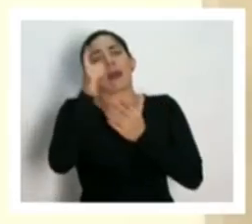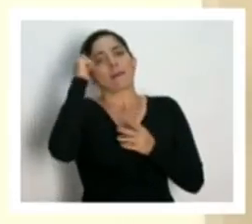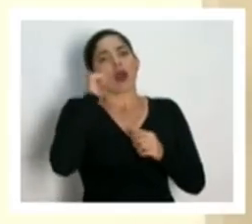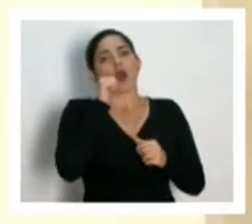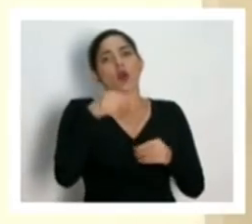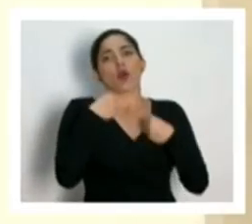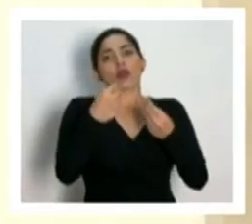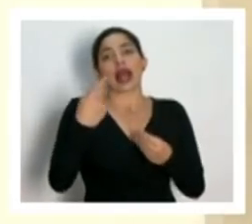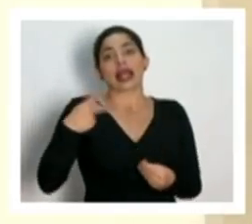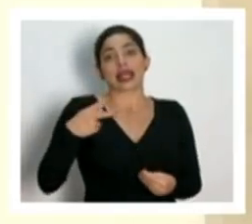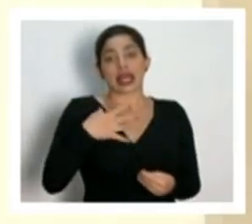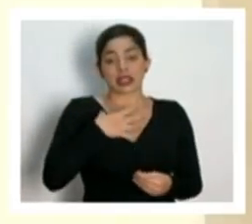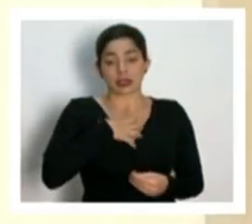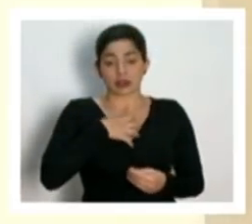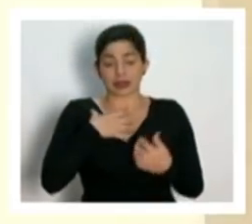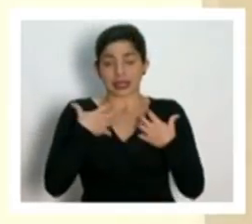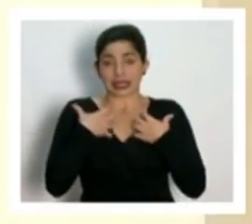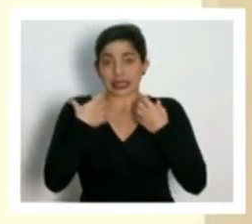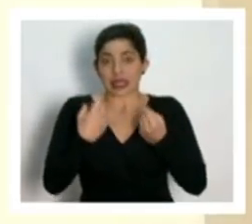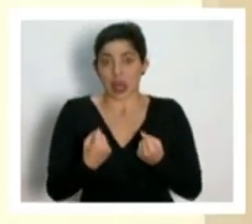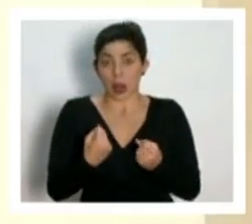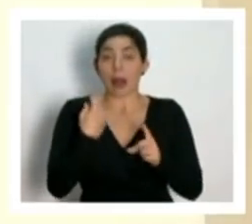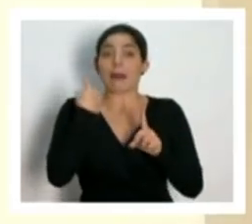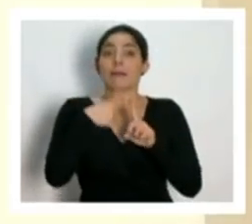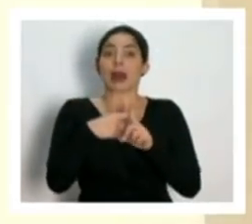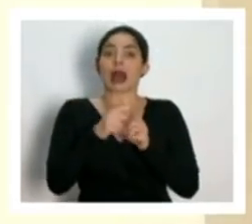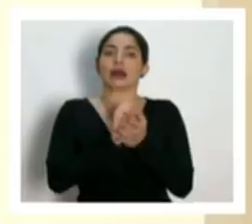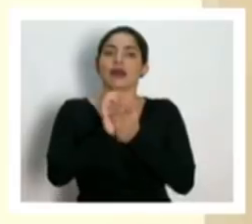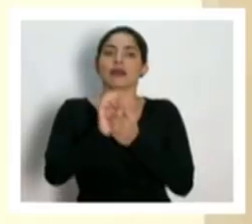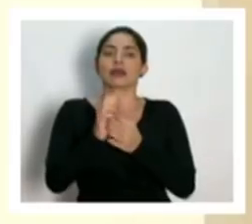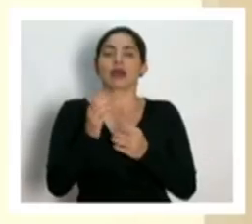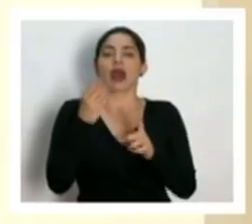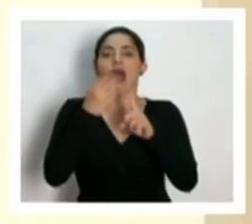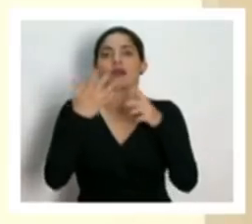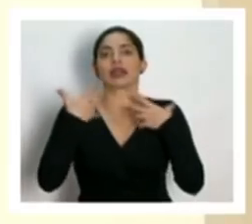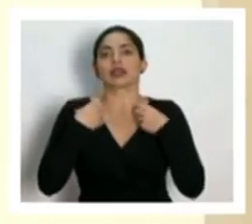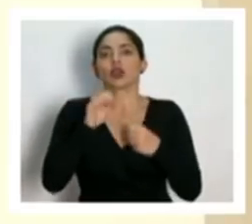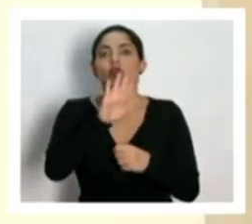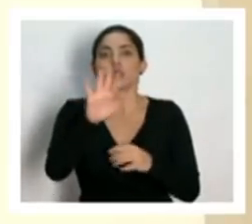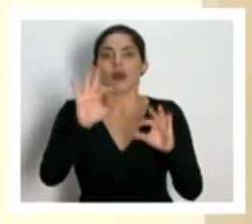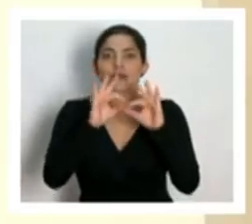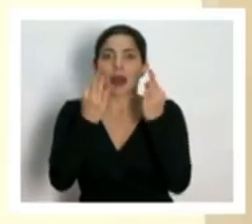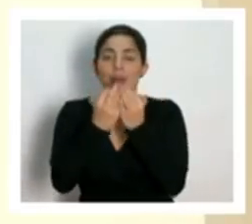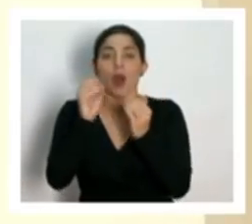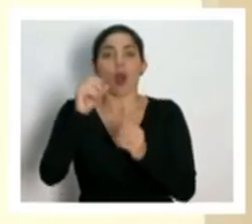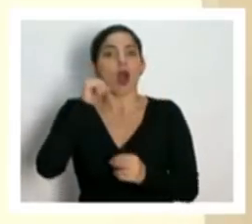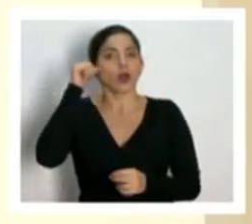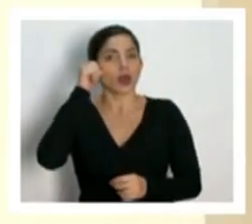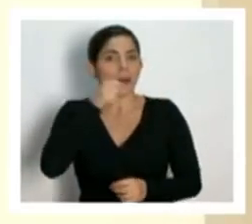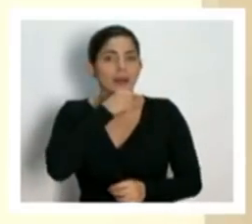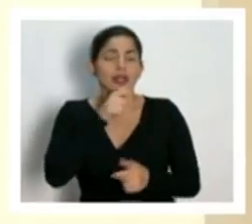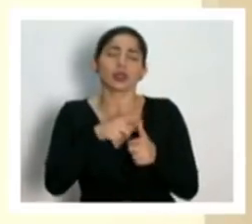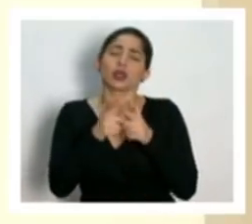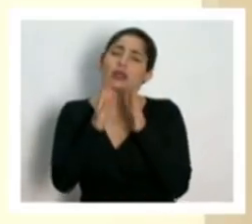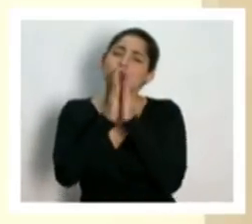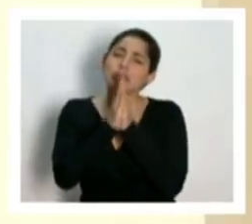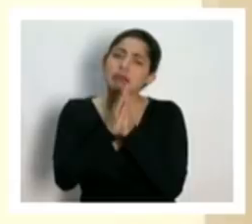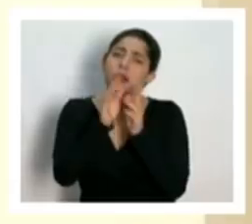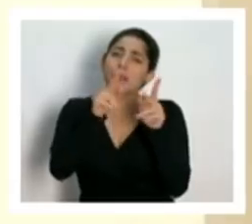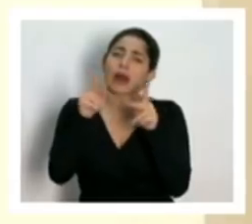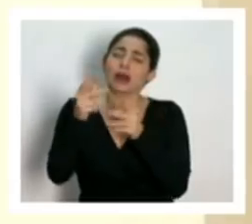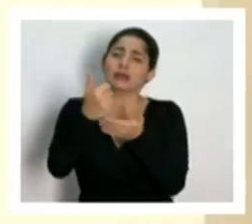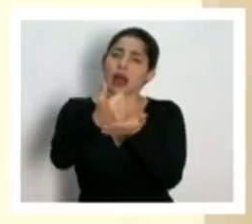riesgo la salud de cada uno de ustedes y la salud de sus familias y sobre todo de los adultos mayores así es que pedirles ayuda la